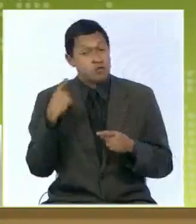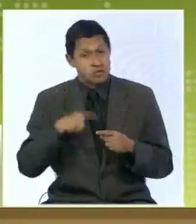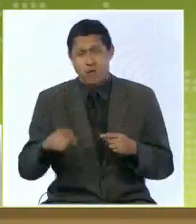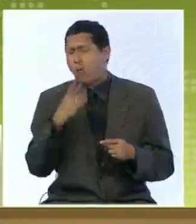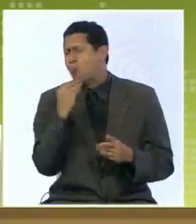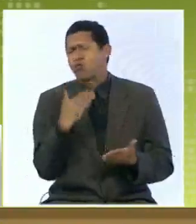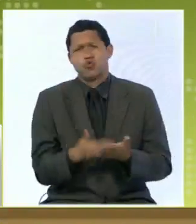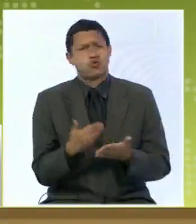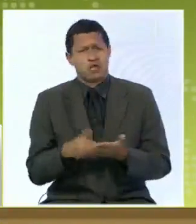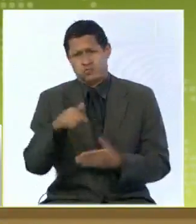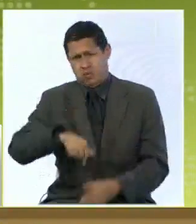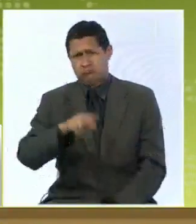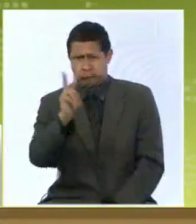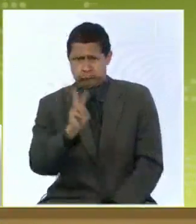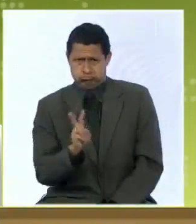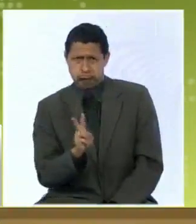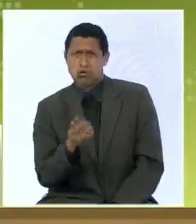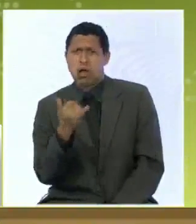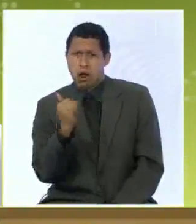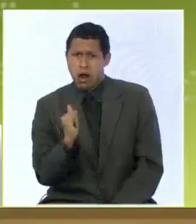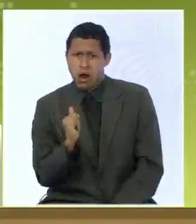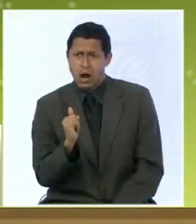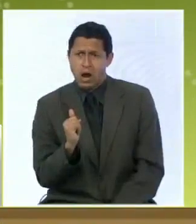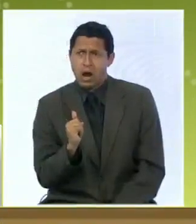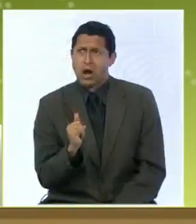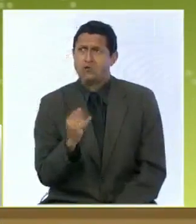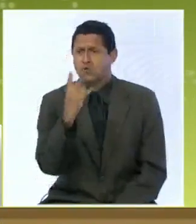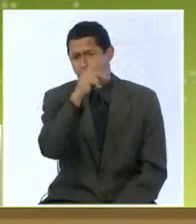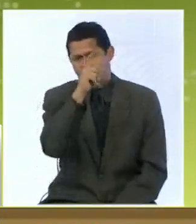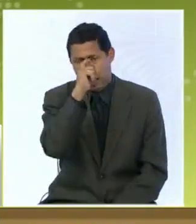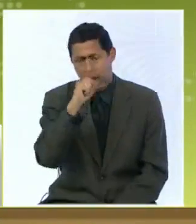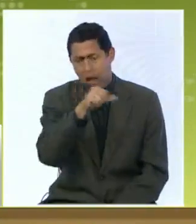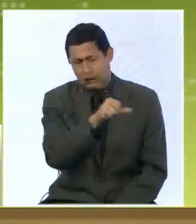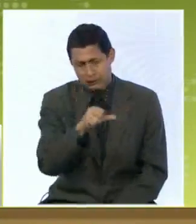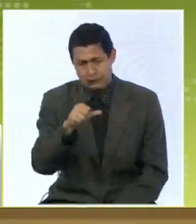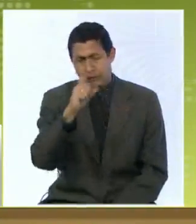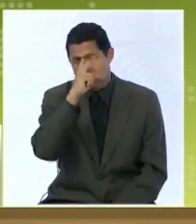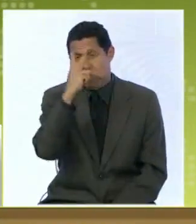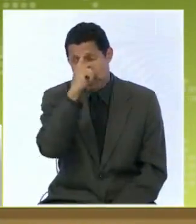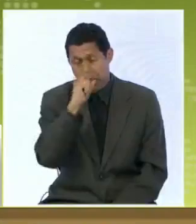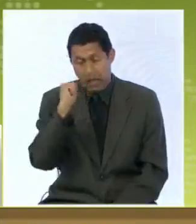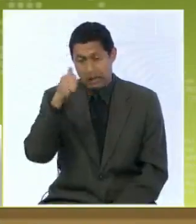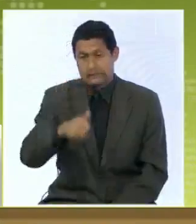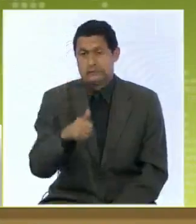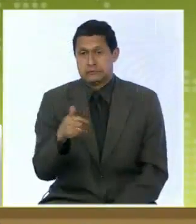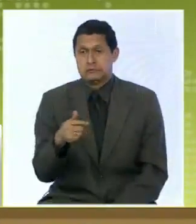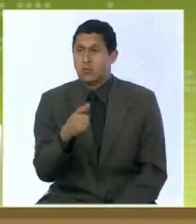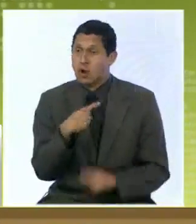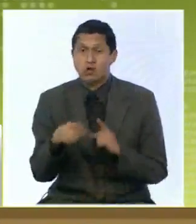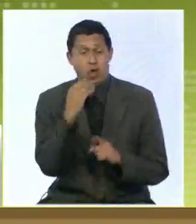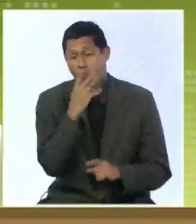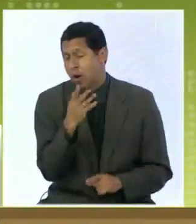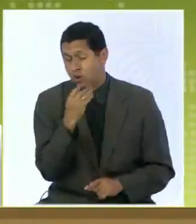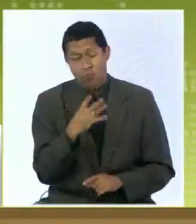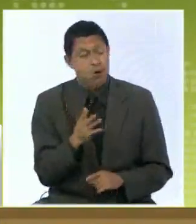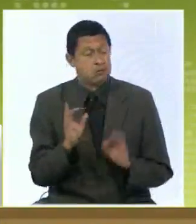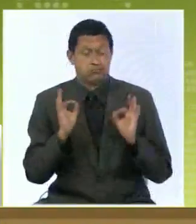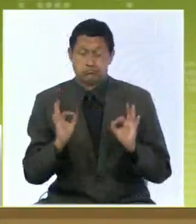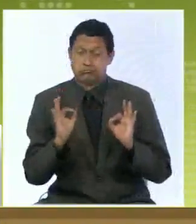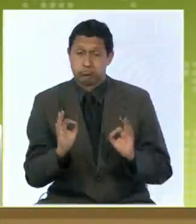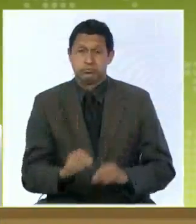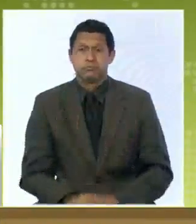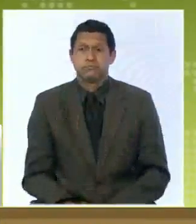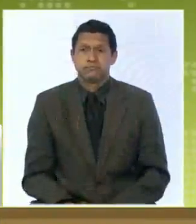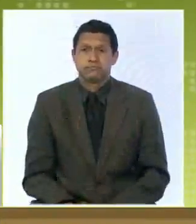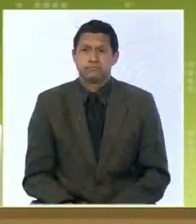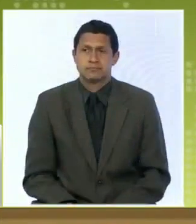testimonios ya en Venezuela tenemos ya dos años trayendo el seminario y los beneficios para muchísima gente han sido realmente